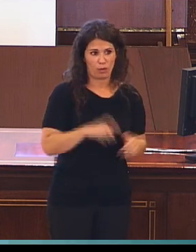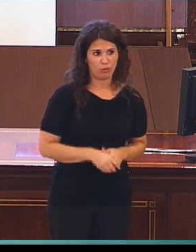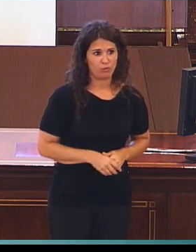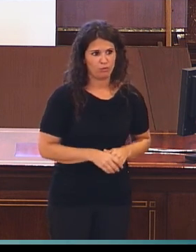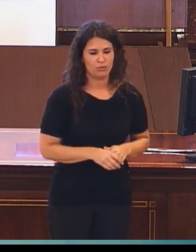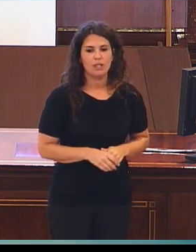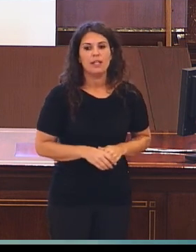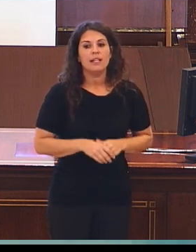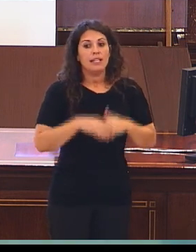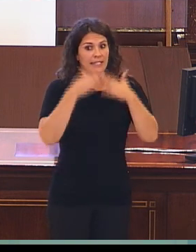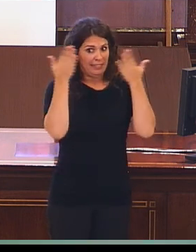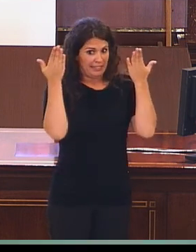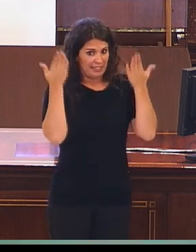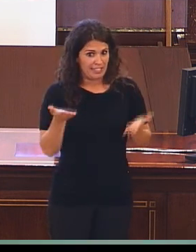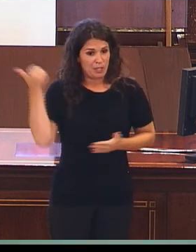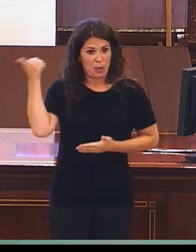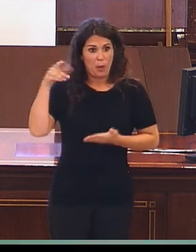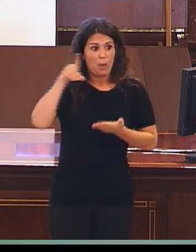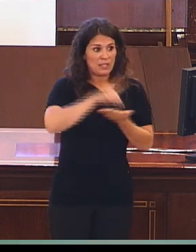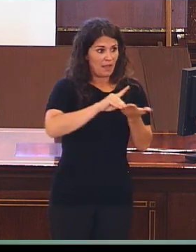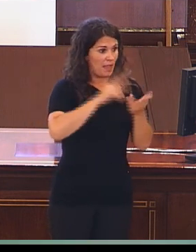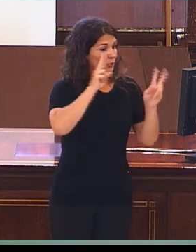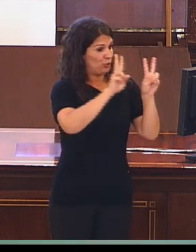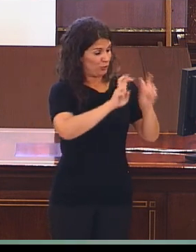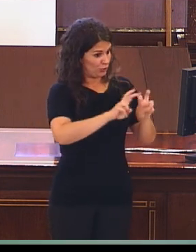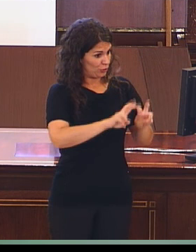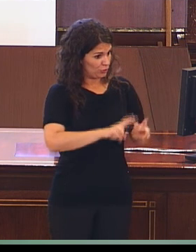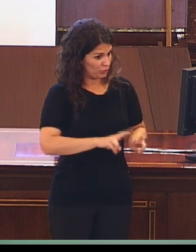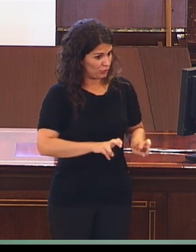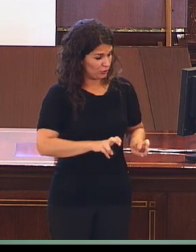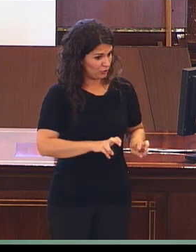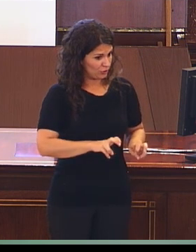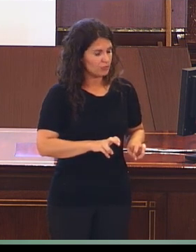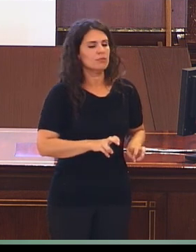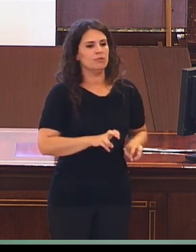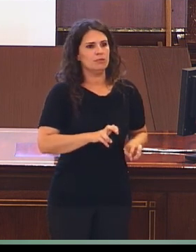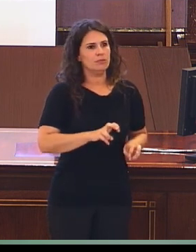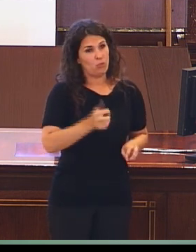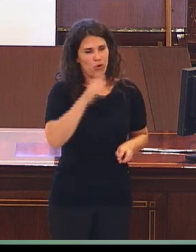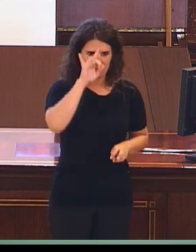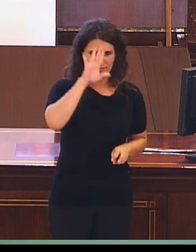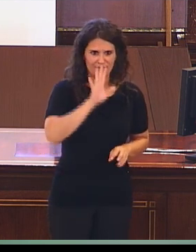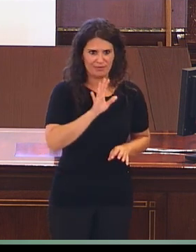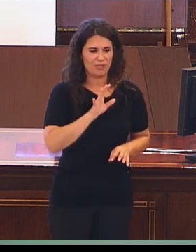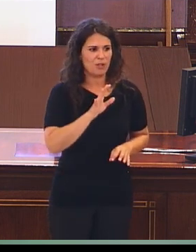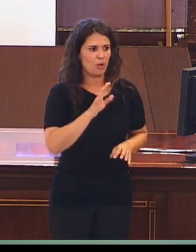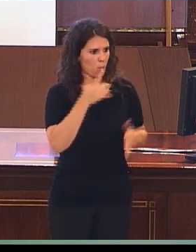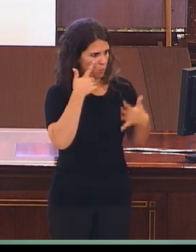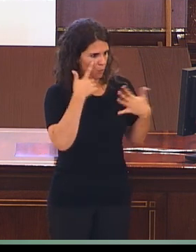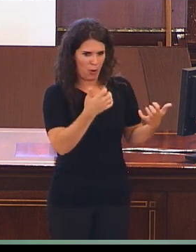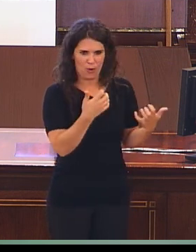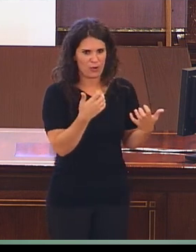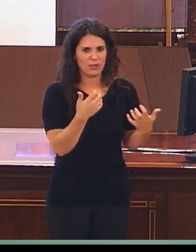Bueno, pues, si examinamos esta base de datos. Vemos con gran asombro cómo ha aumentado la